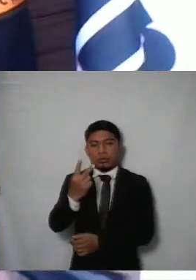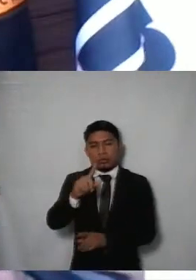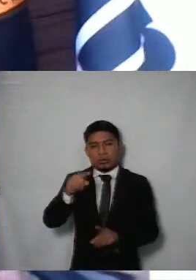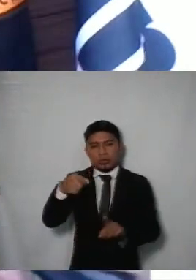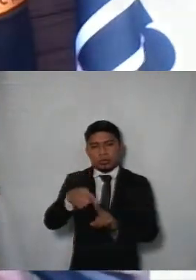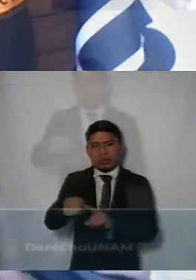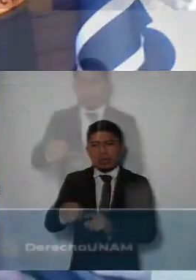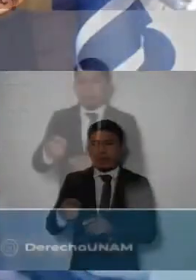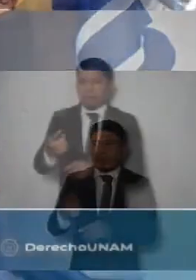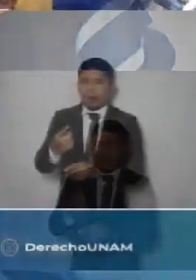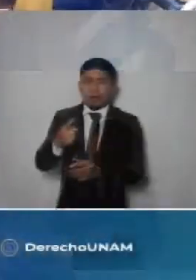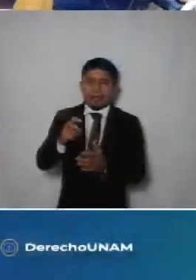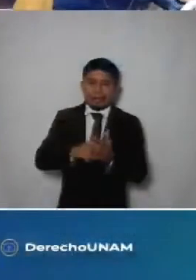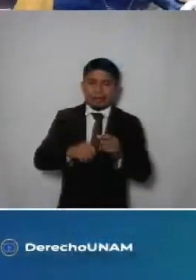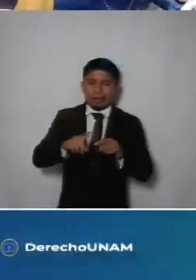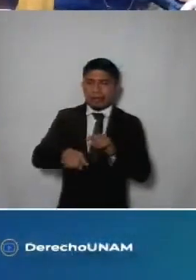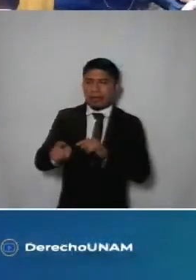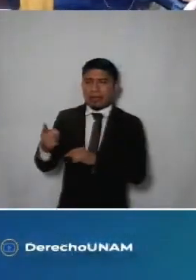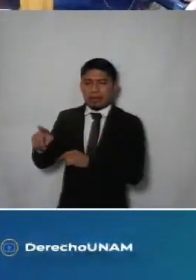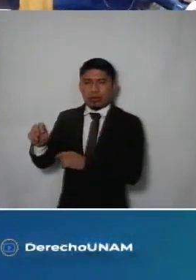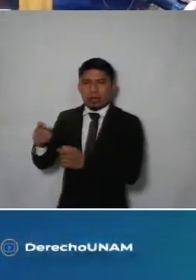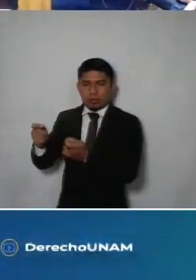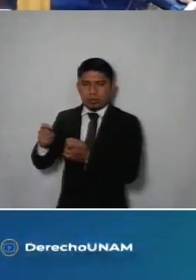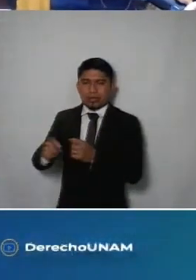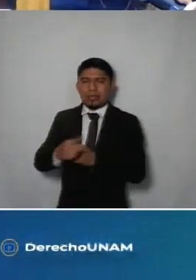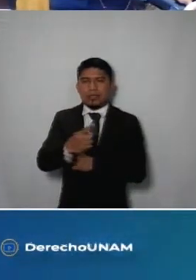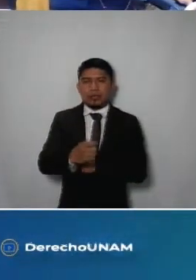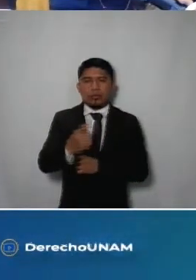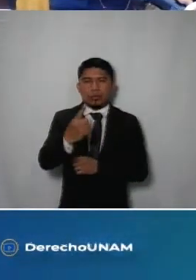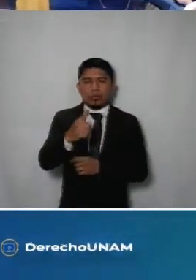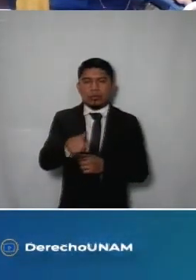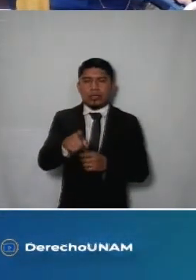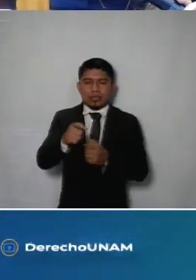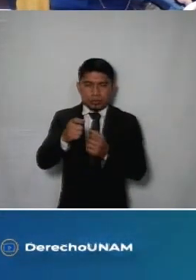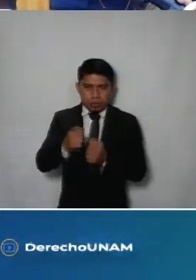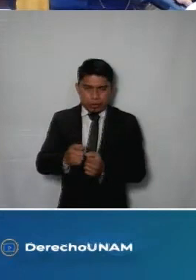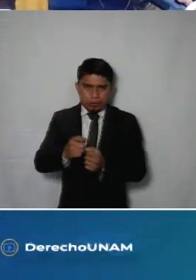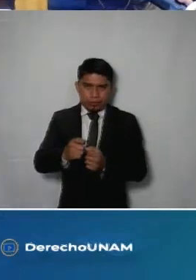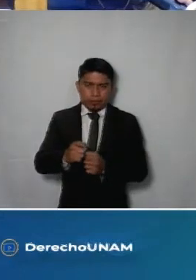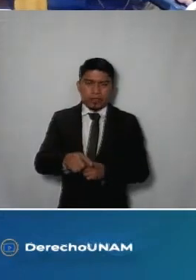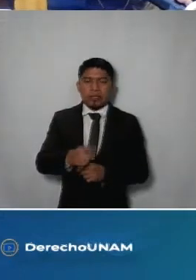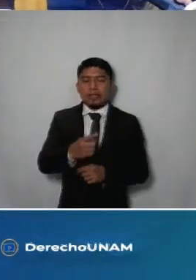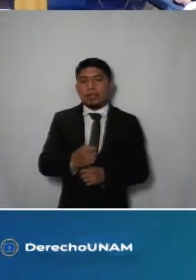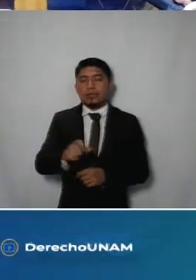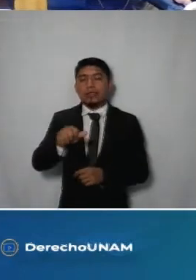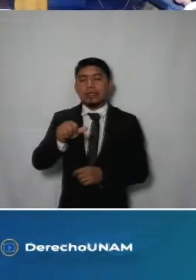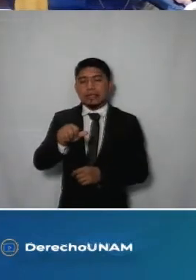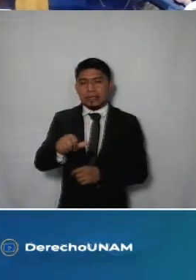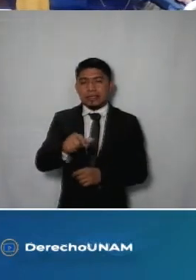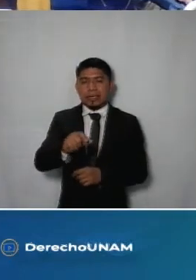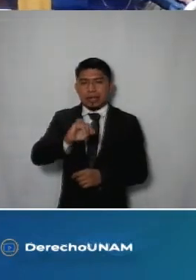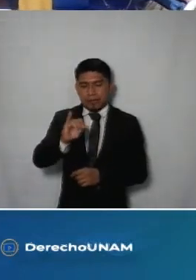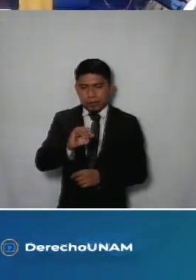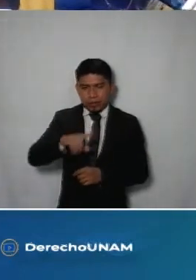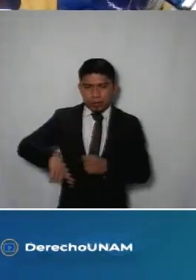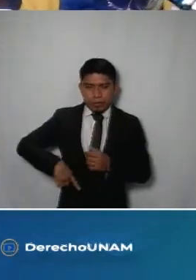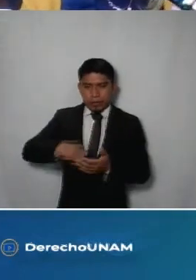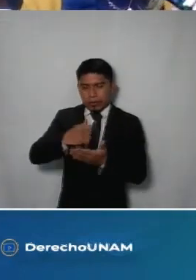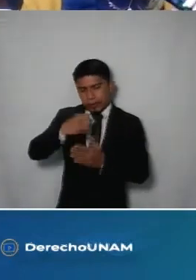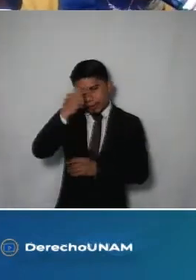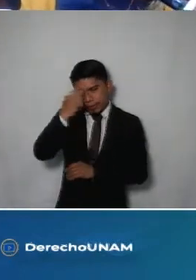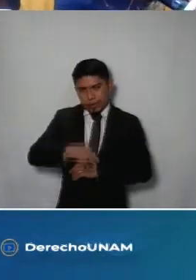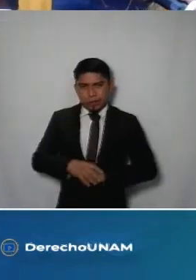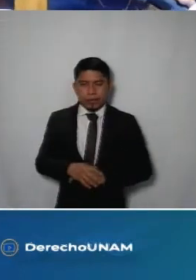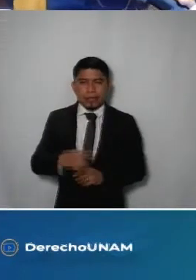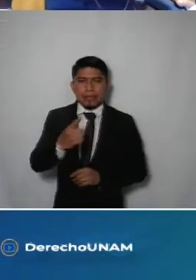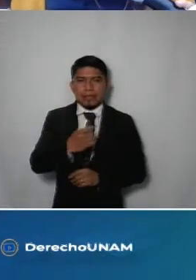sentido de revocar y se da vista son los expedientes 101 de la Secretaría de Seguridad Ciudadana 116 de la Jefatura de Gobierno de